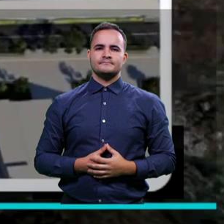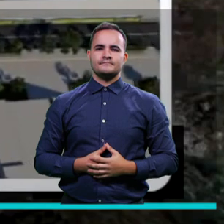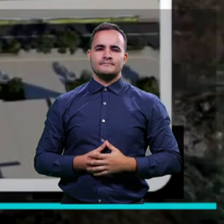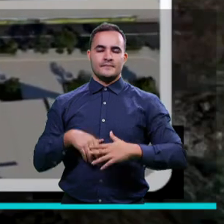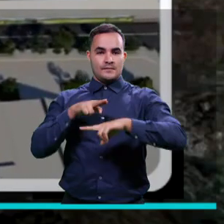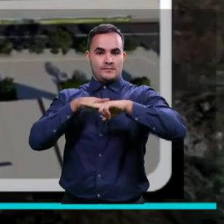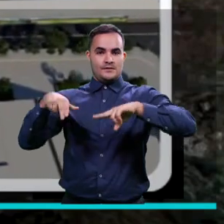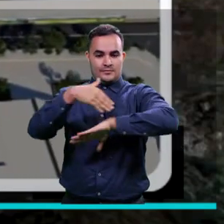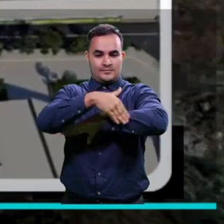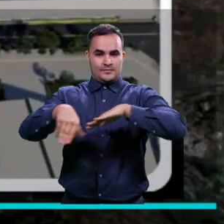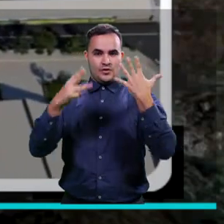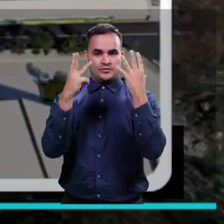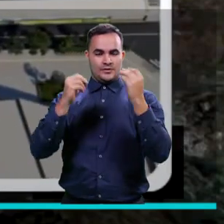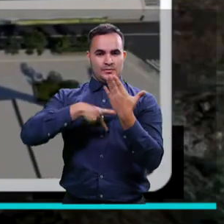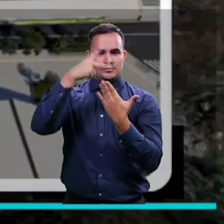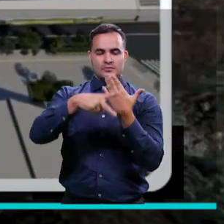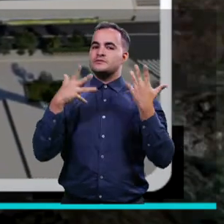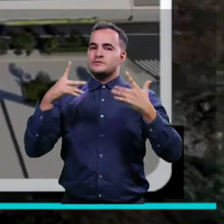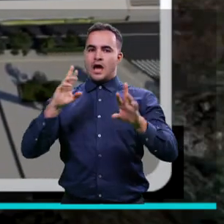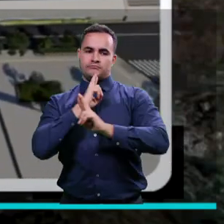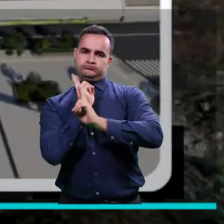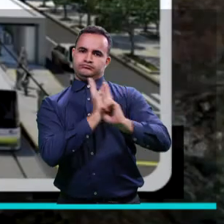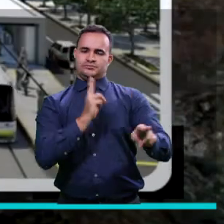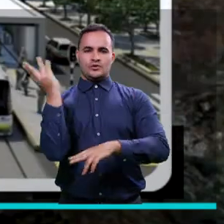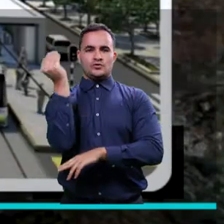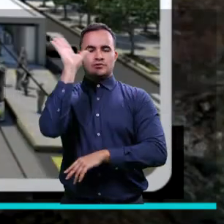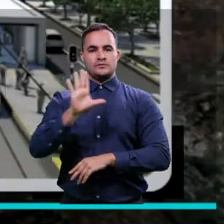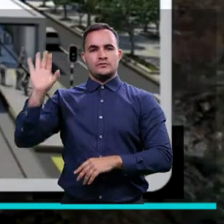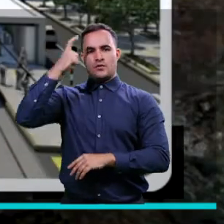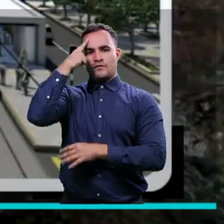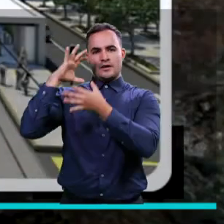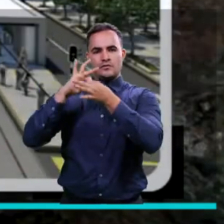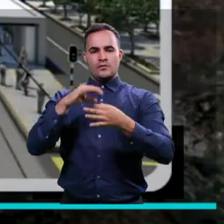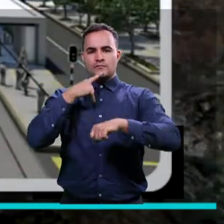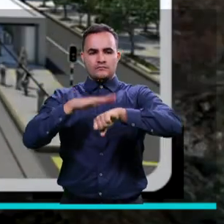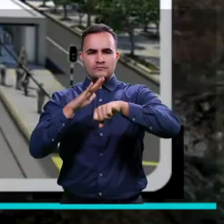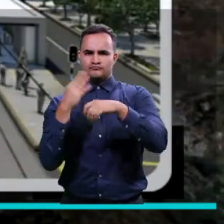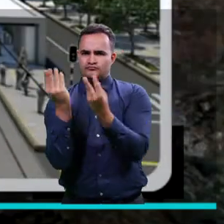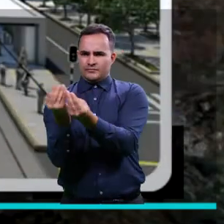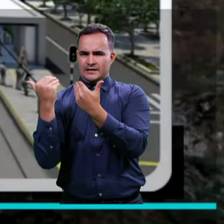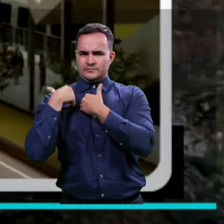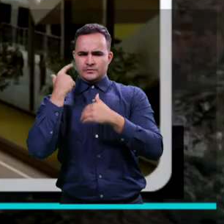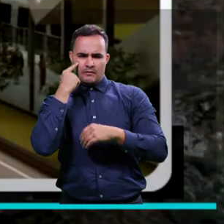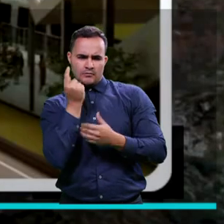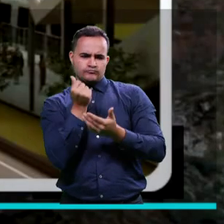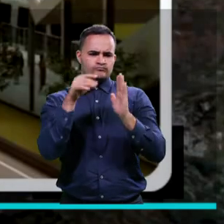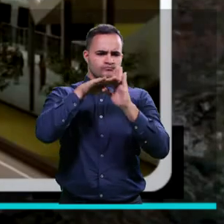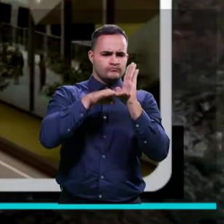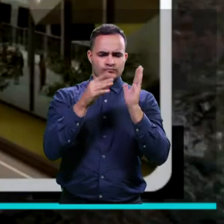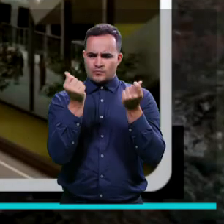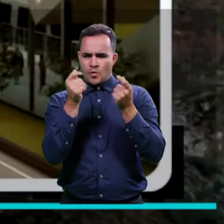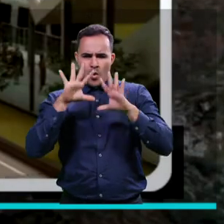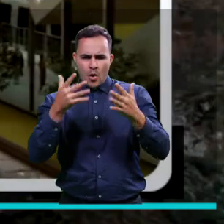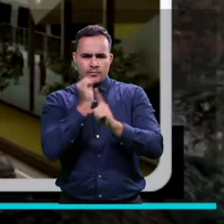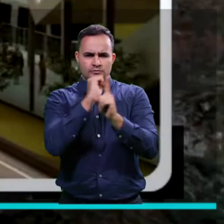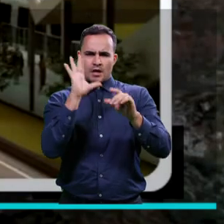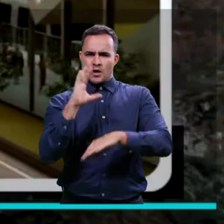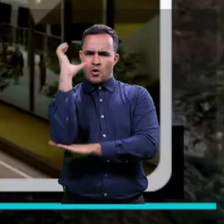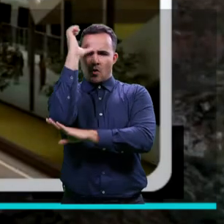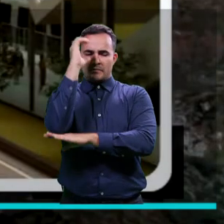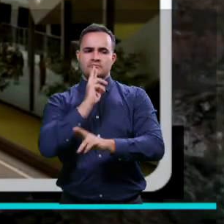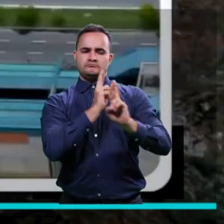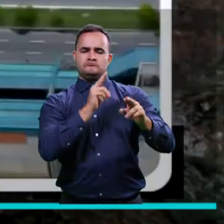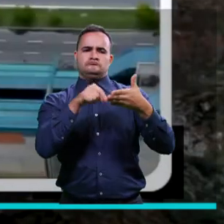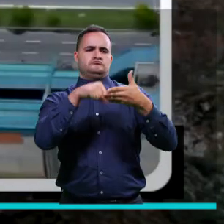El Metro de la UCHENTA fue declarado proyecto estratégico de la Nación por parte del Consejo Nacional de Política Económica y Social, COMPES,